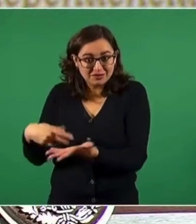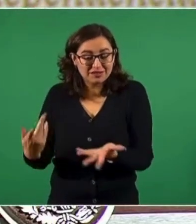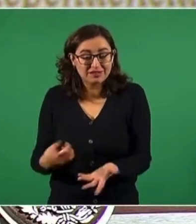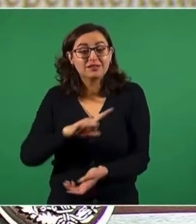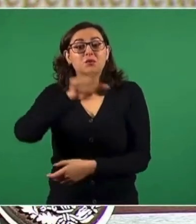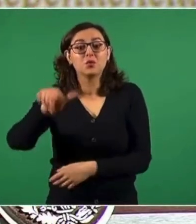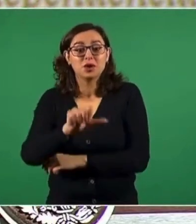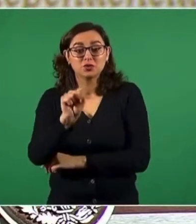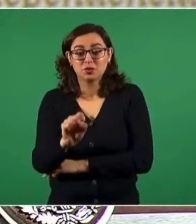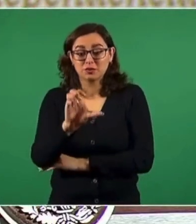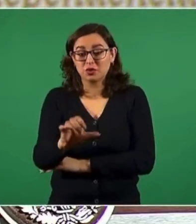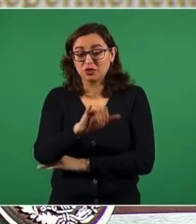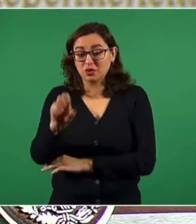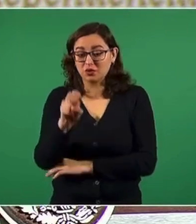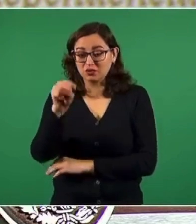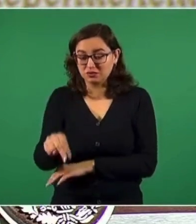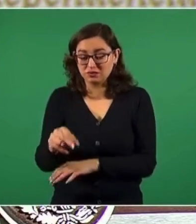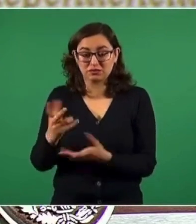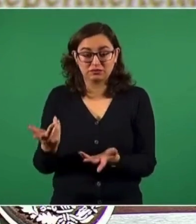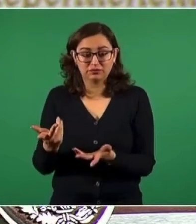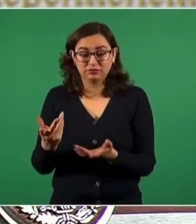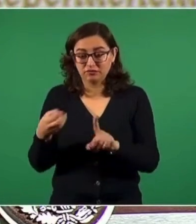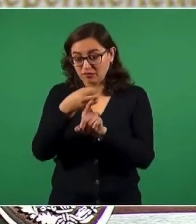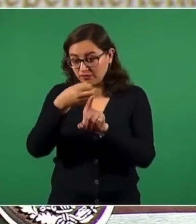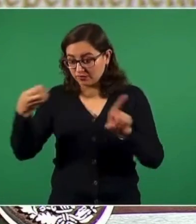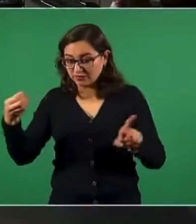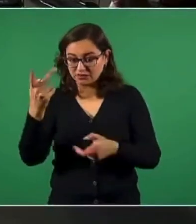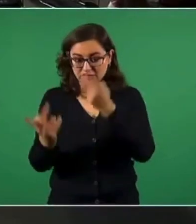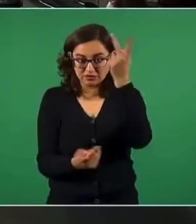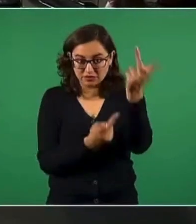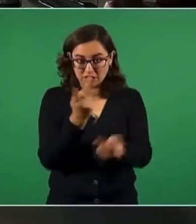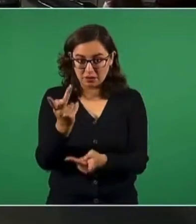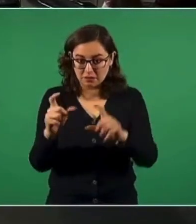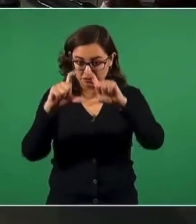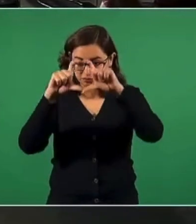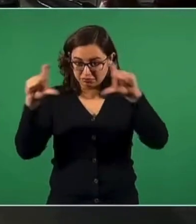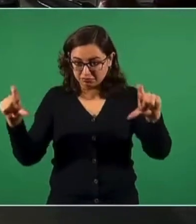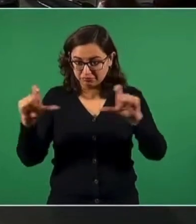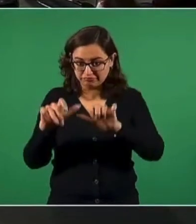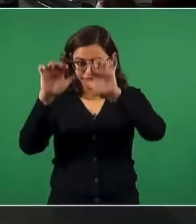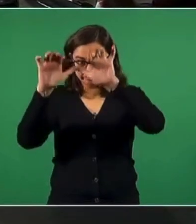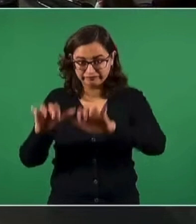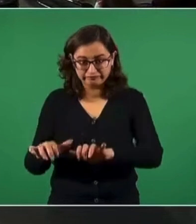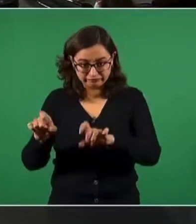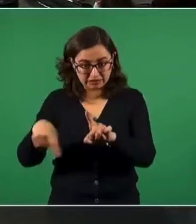que definen, como aquí lo mencionó la compañera, muy bien,